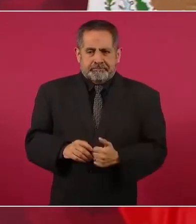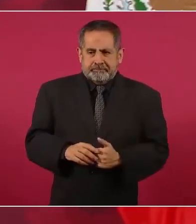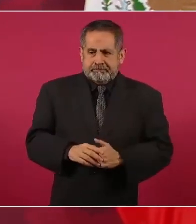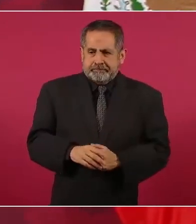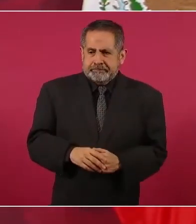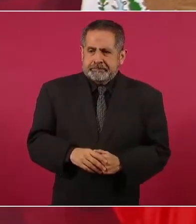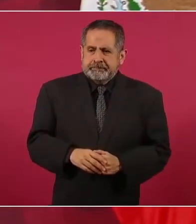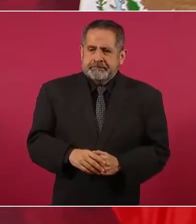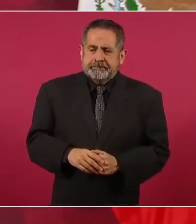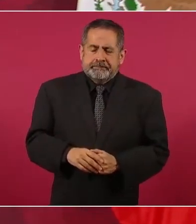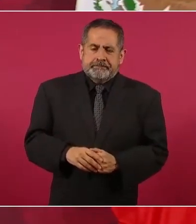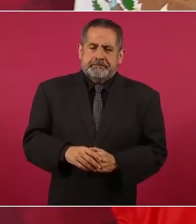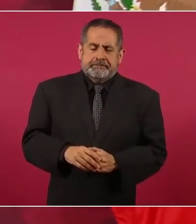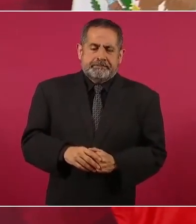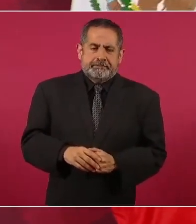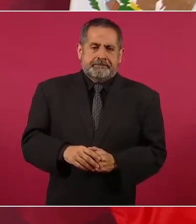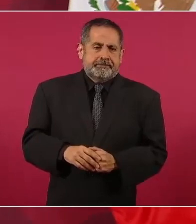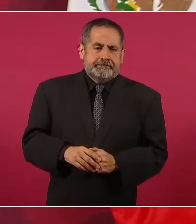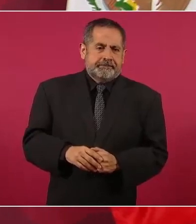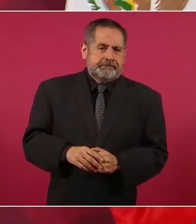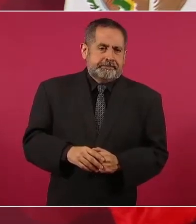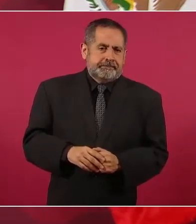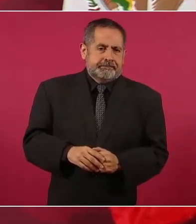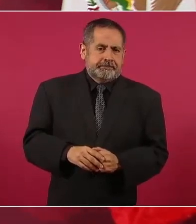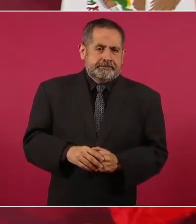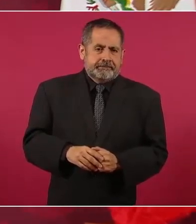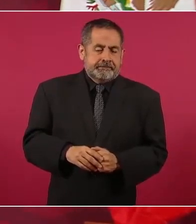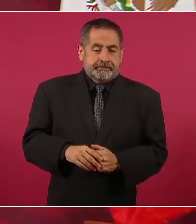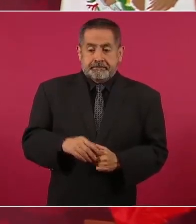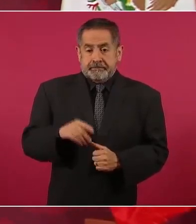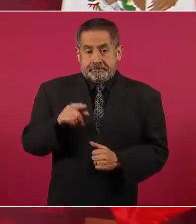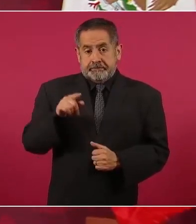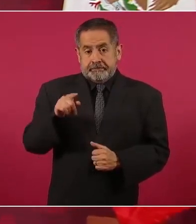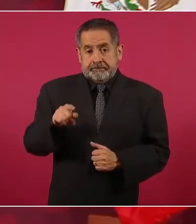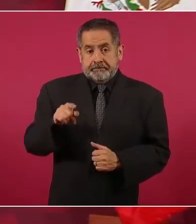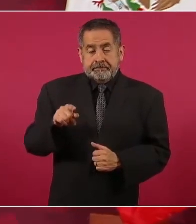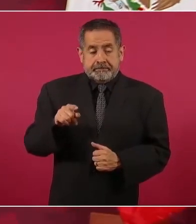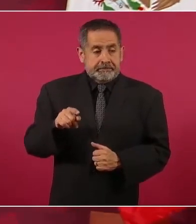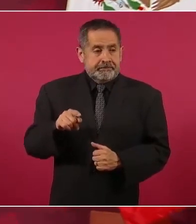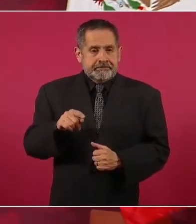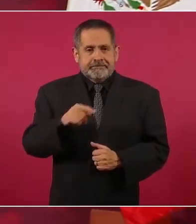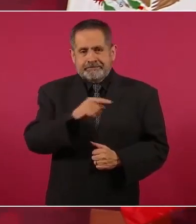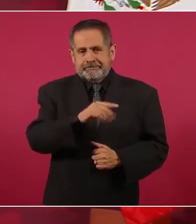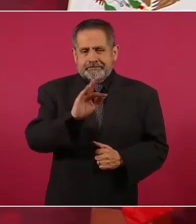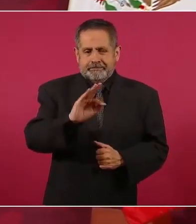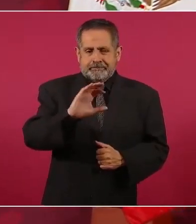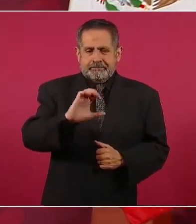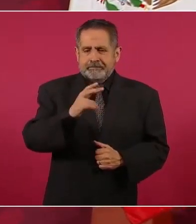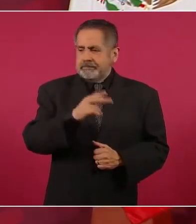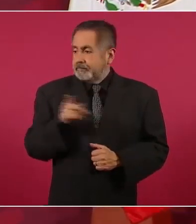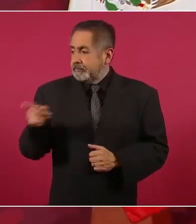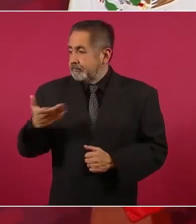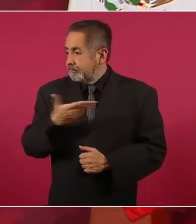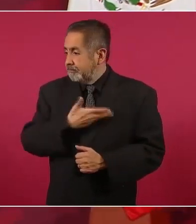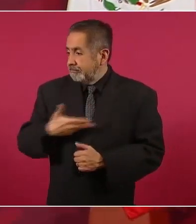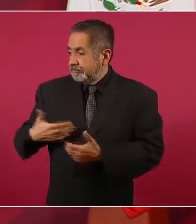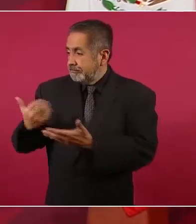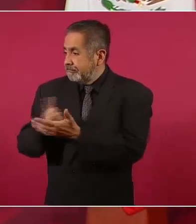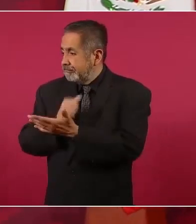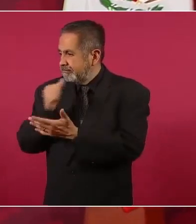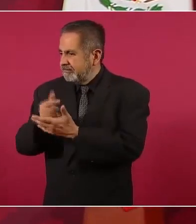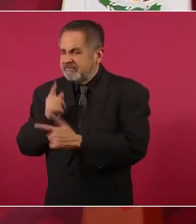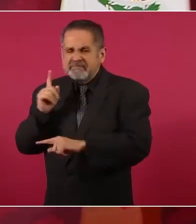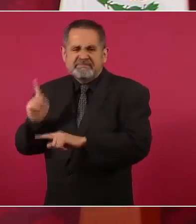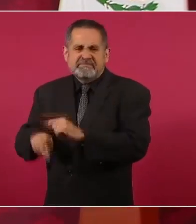se roban la presidencia y luego